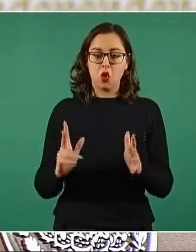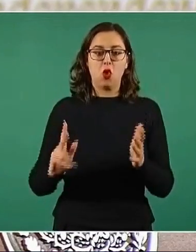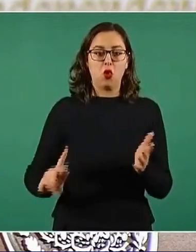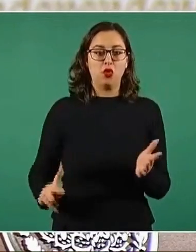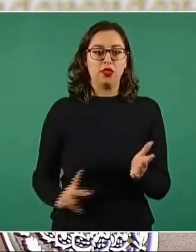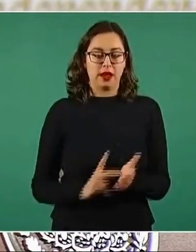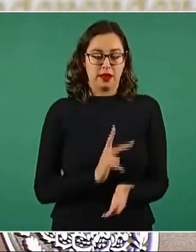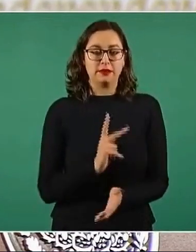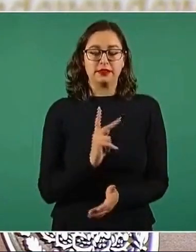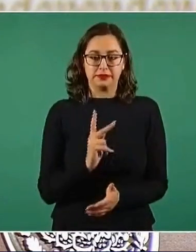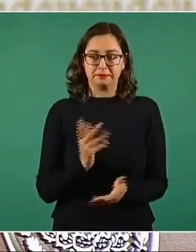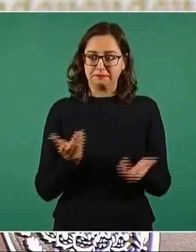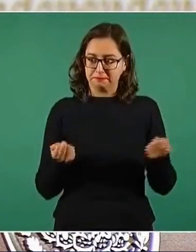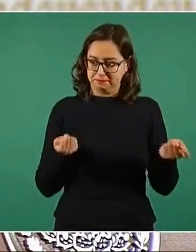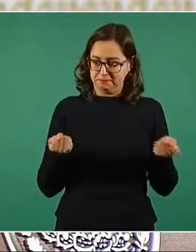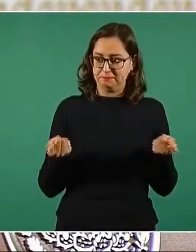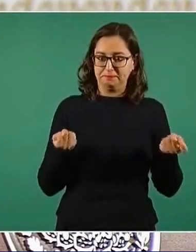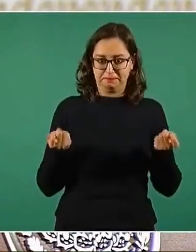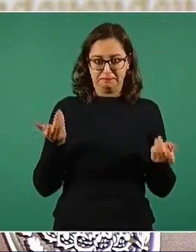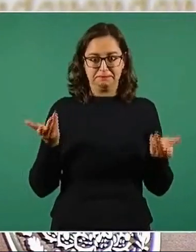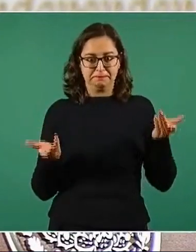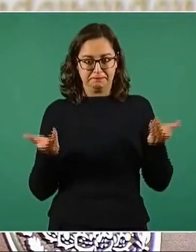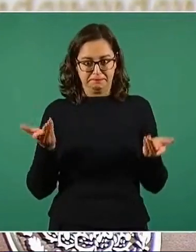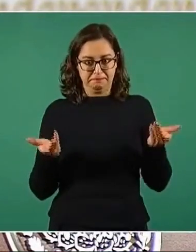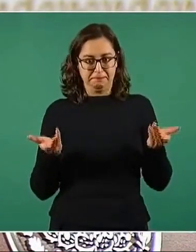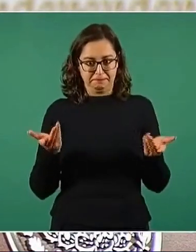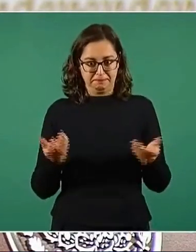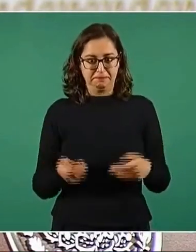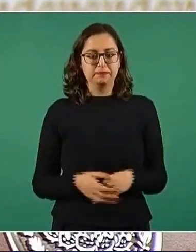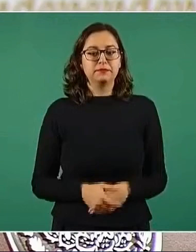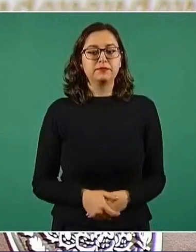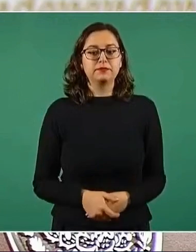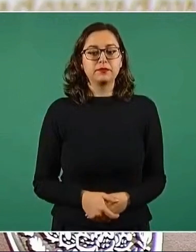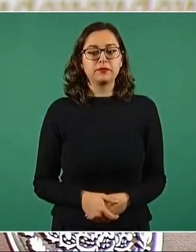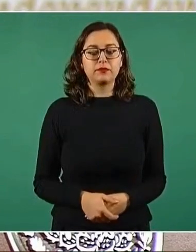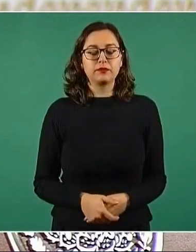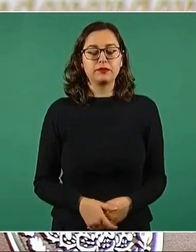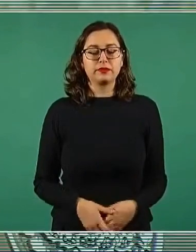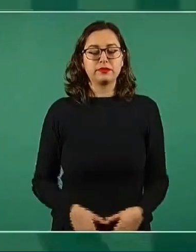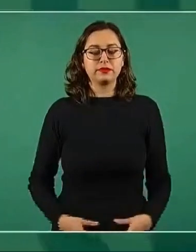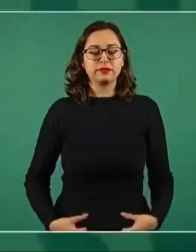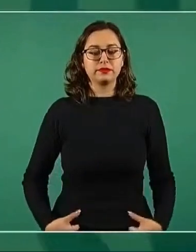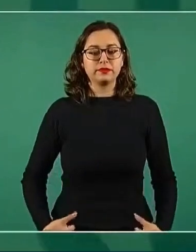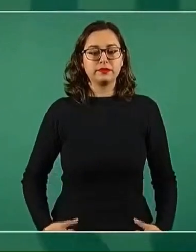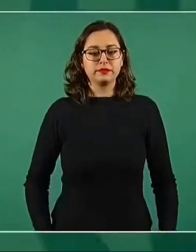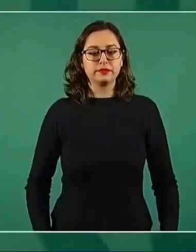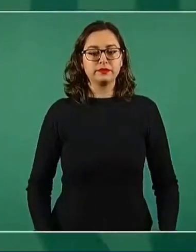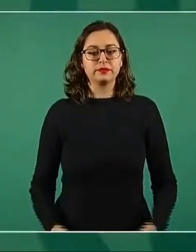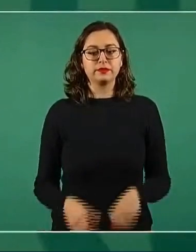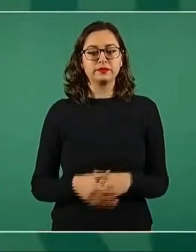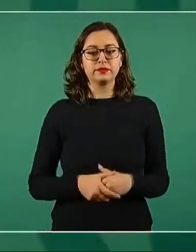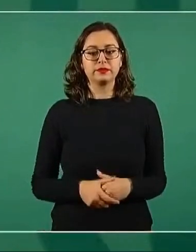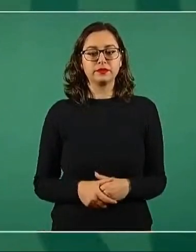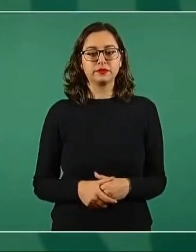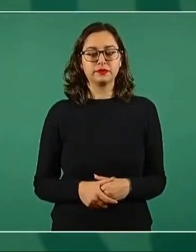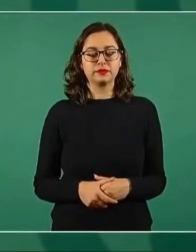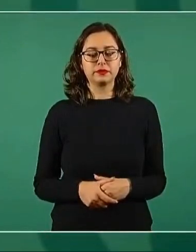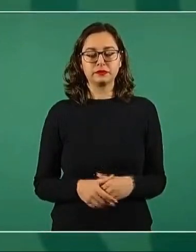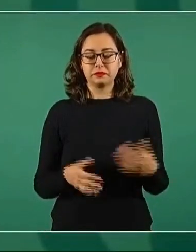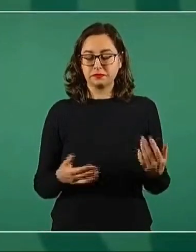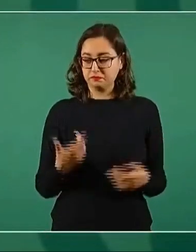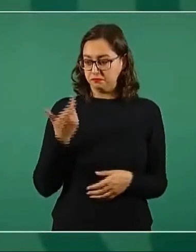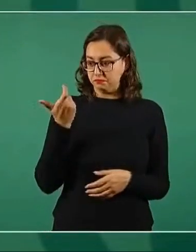los años 70 del siglo pasado, que no haya